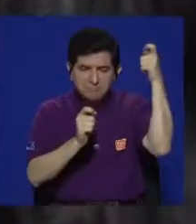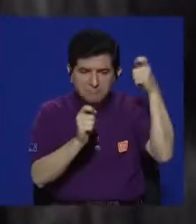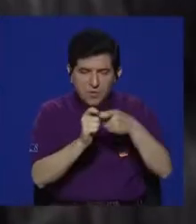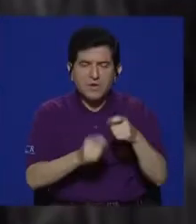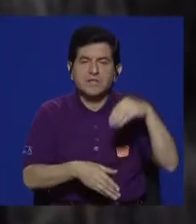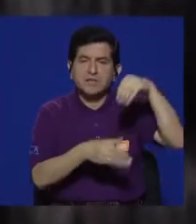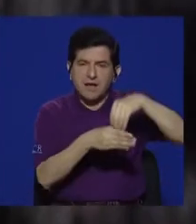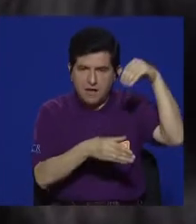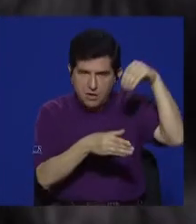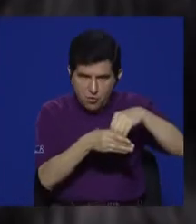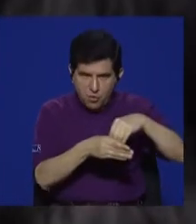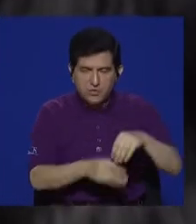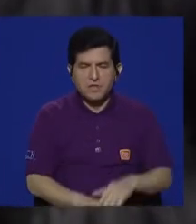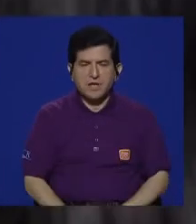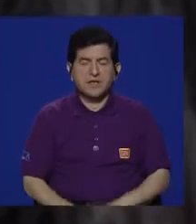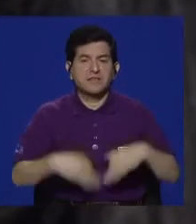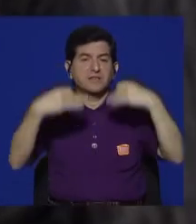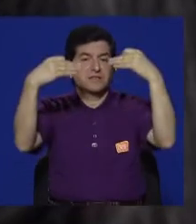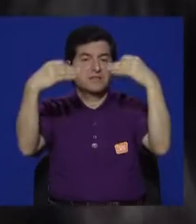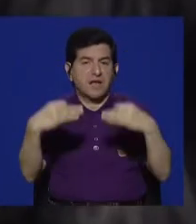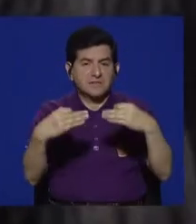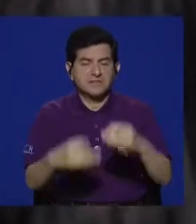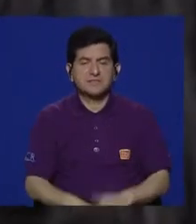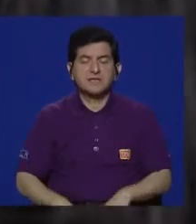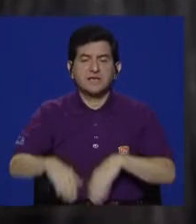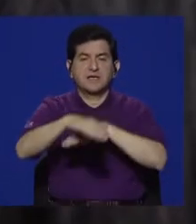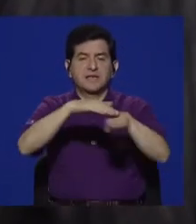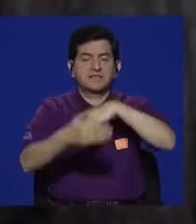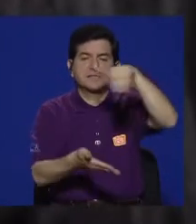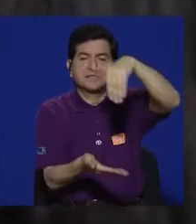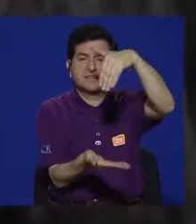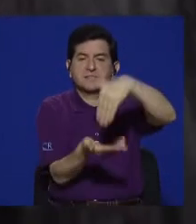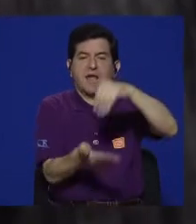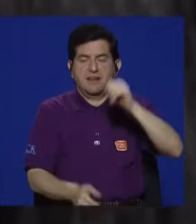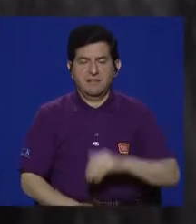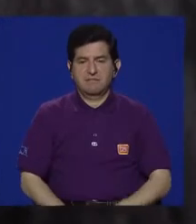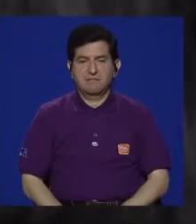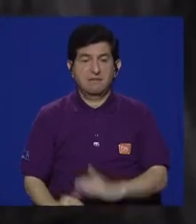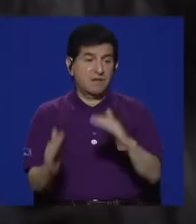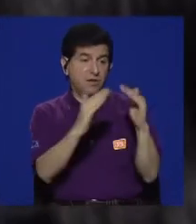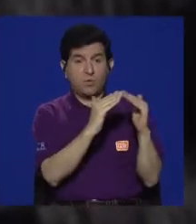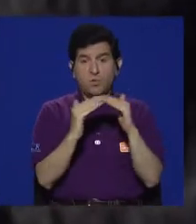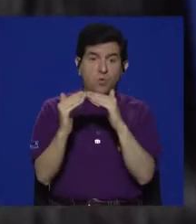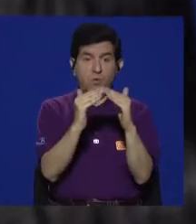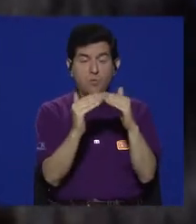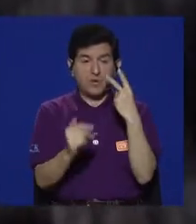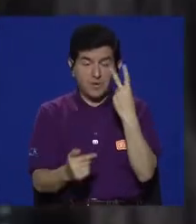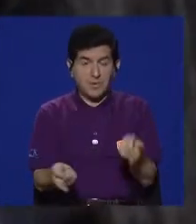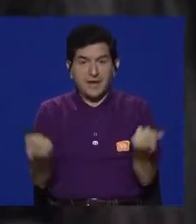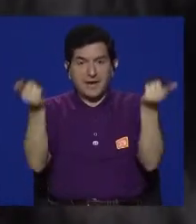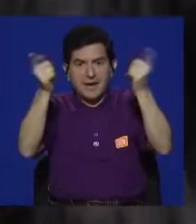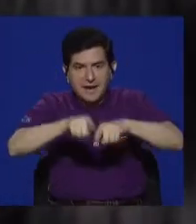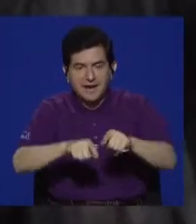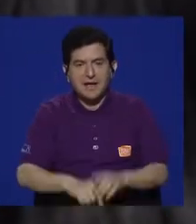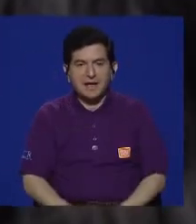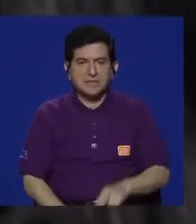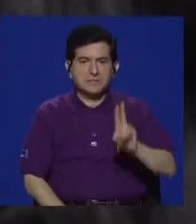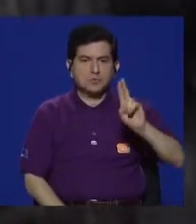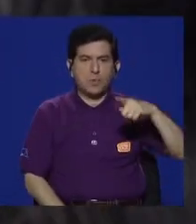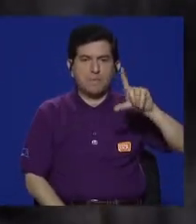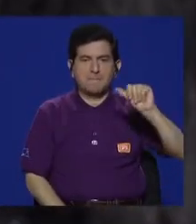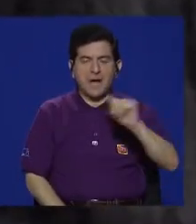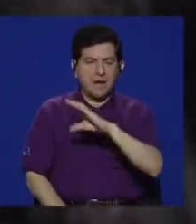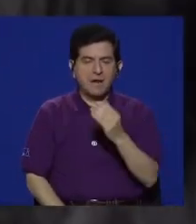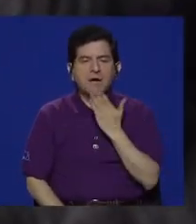política definida de que los contenidos se deciden en la sede central, ¿verdad? Cuando las comunidades, y lo van a ver en el caso